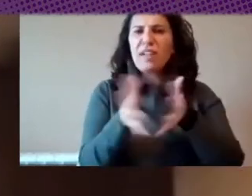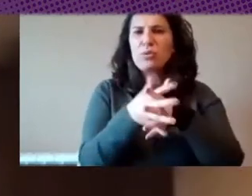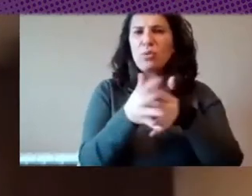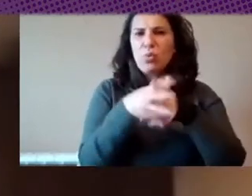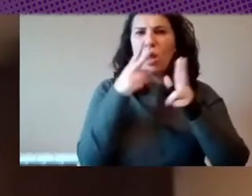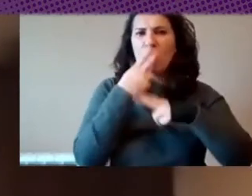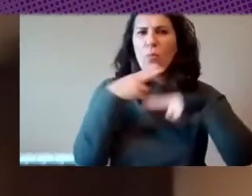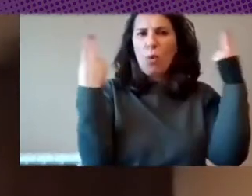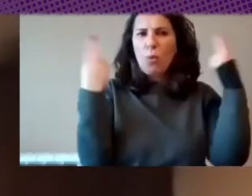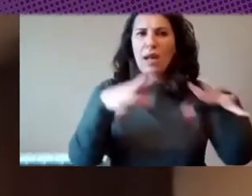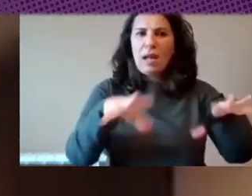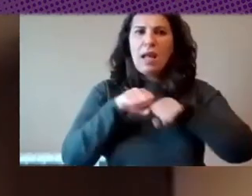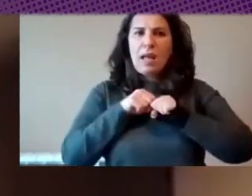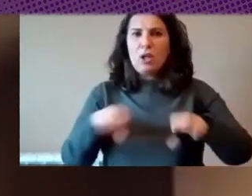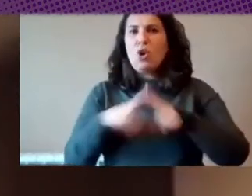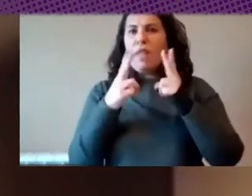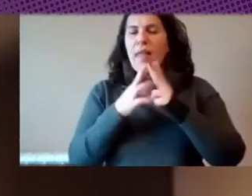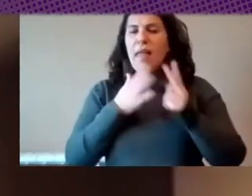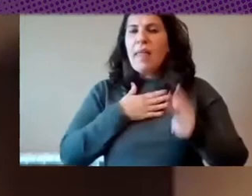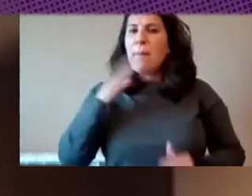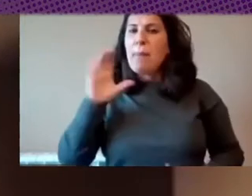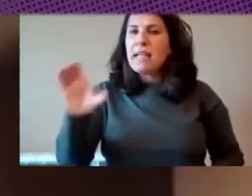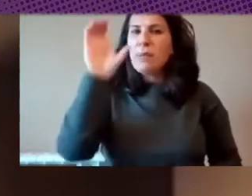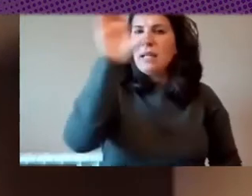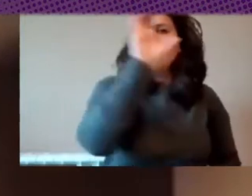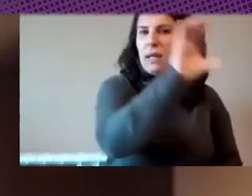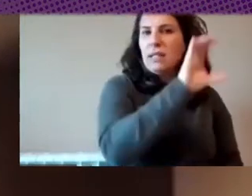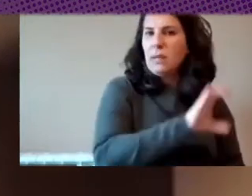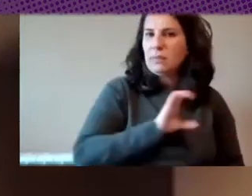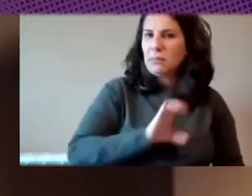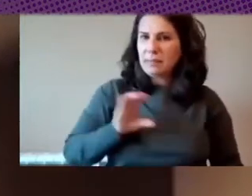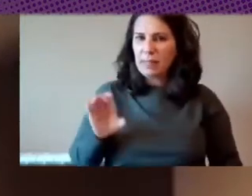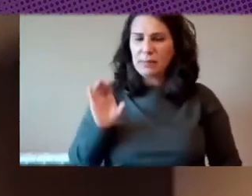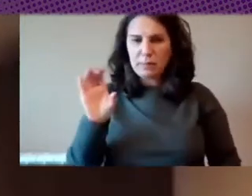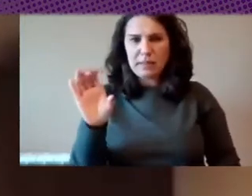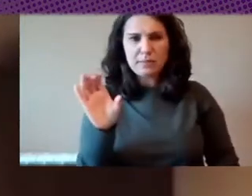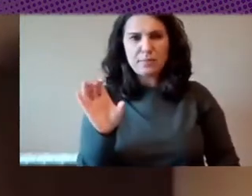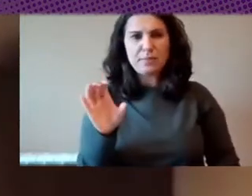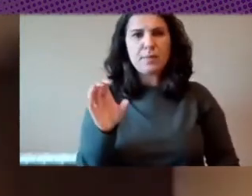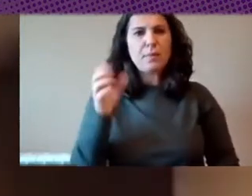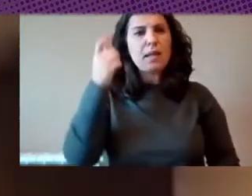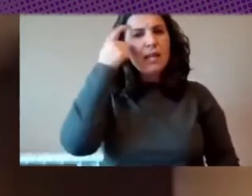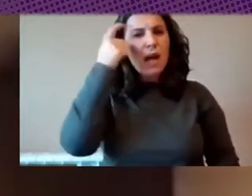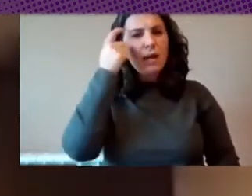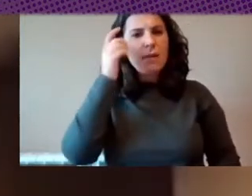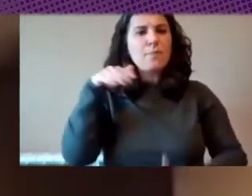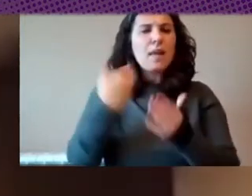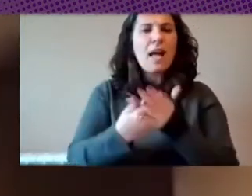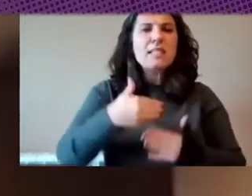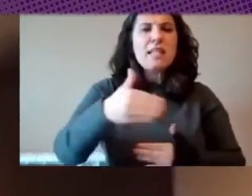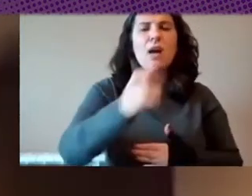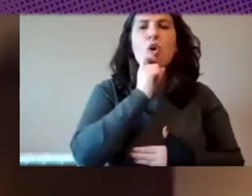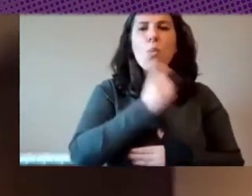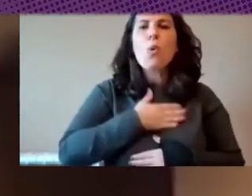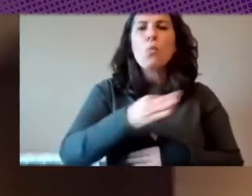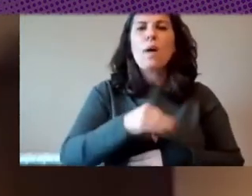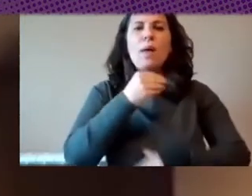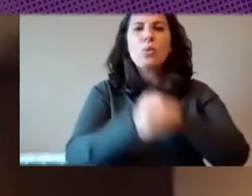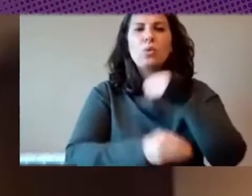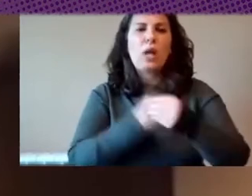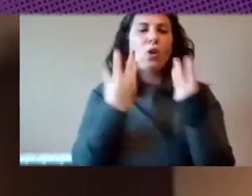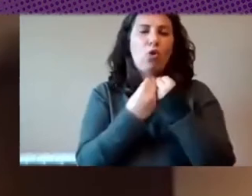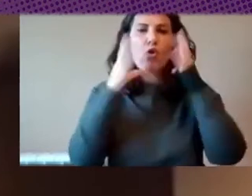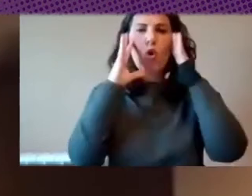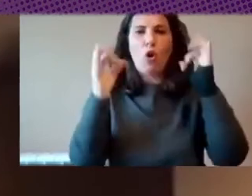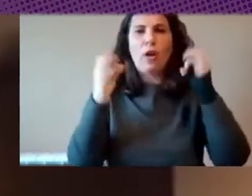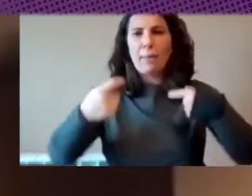gobernada por la sociedad en cada país delimitada para ver hasta qué alcance puede ser utilizada con lógicas mercantiles